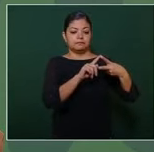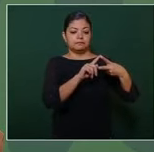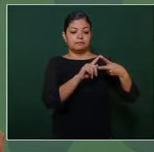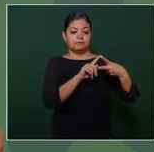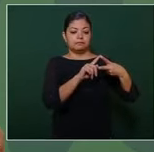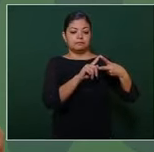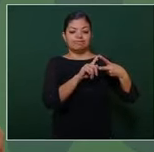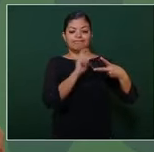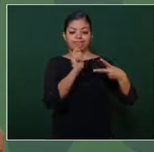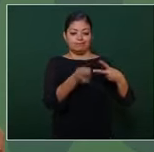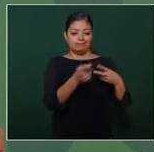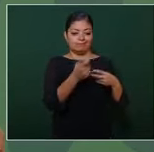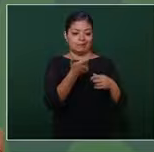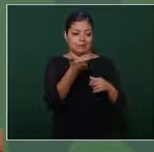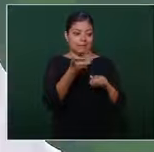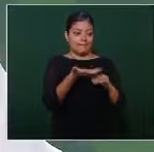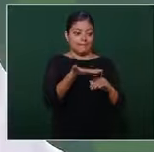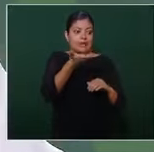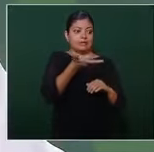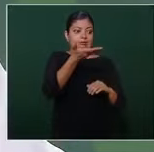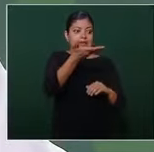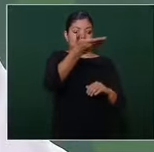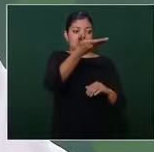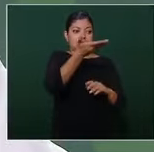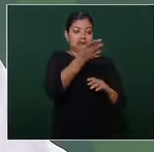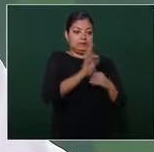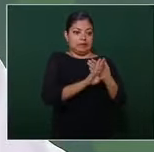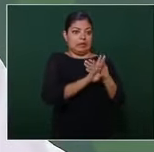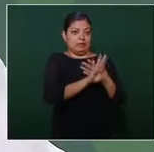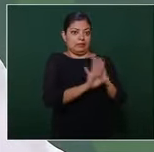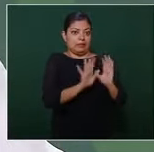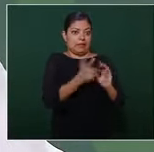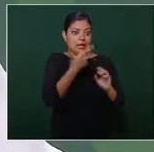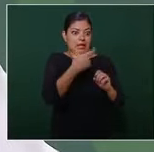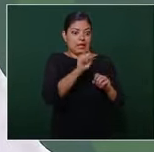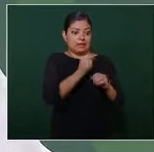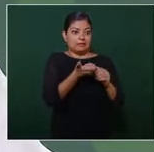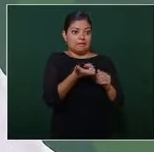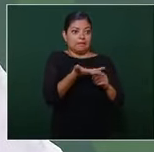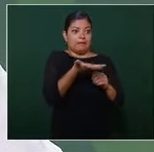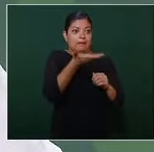evitando que aumente el precio de las gasolinas